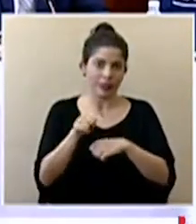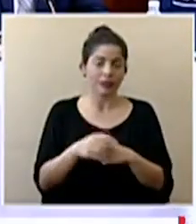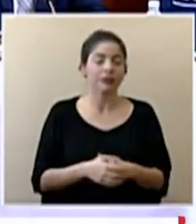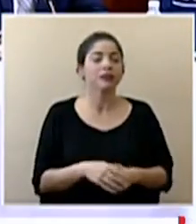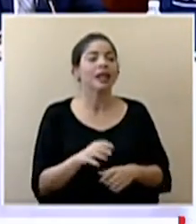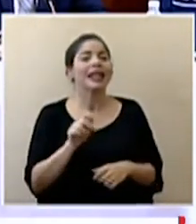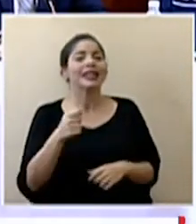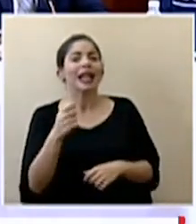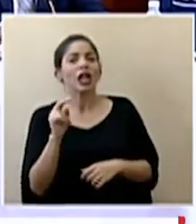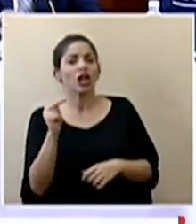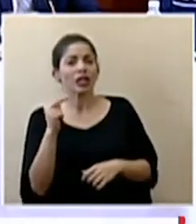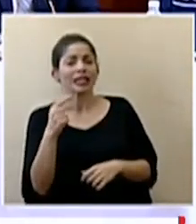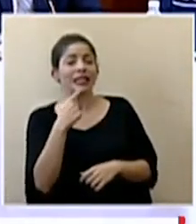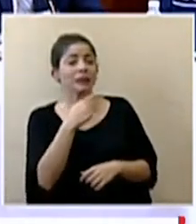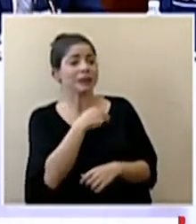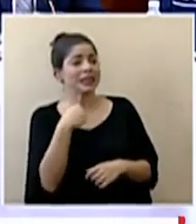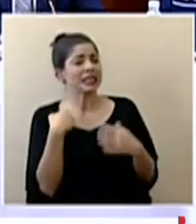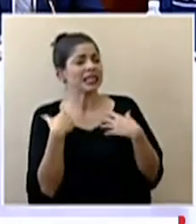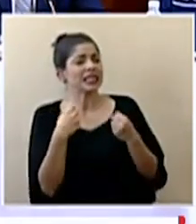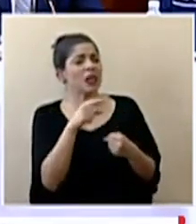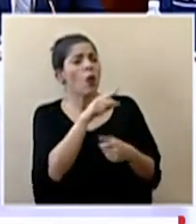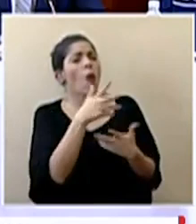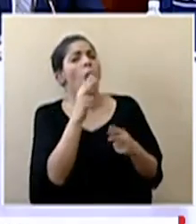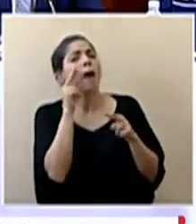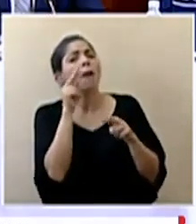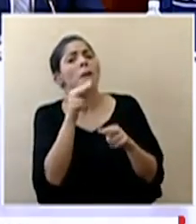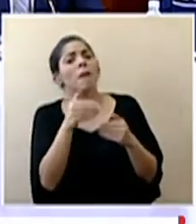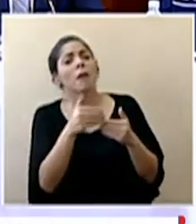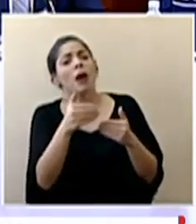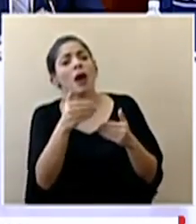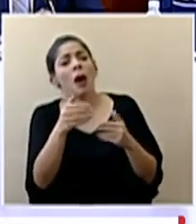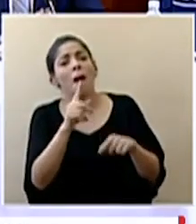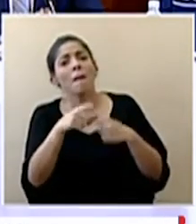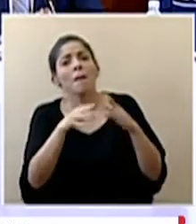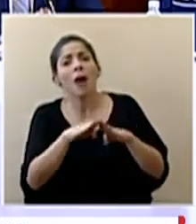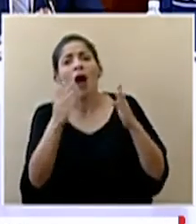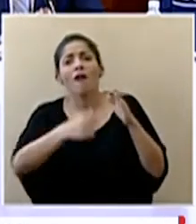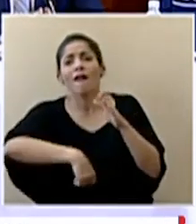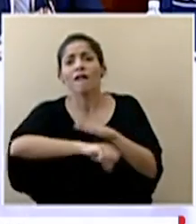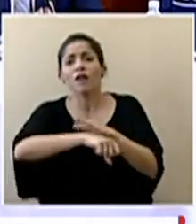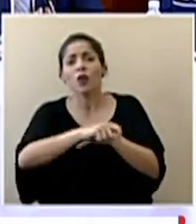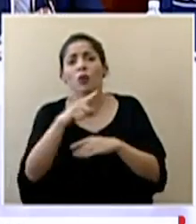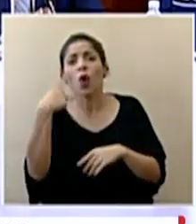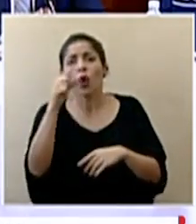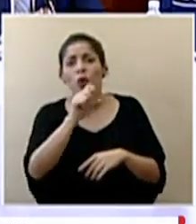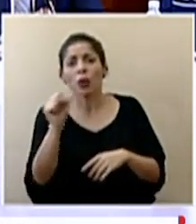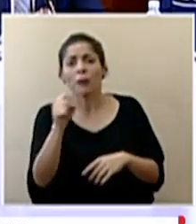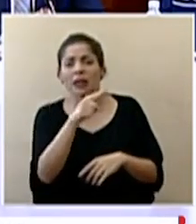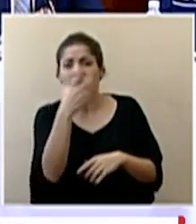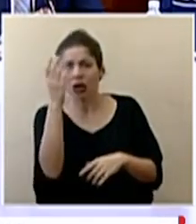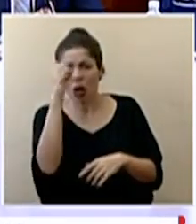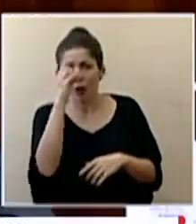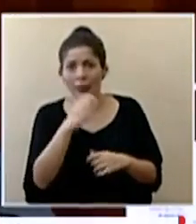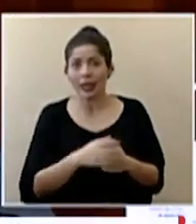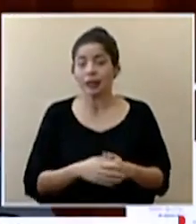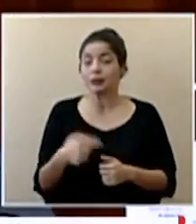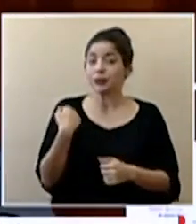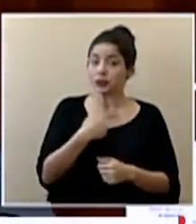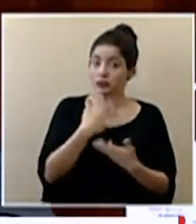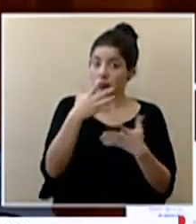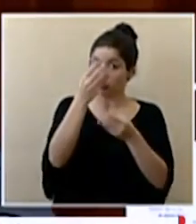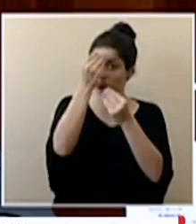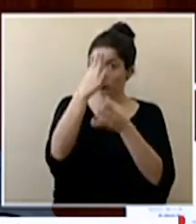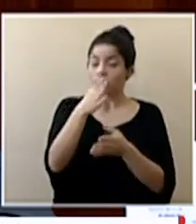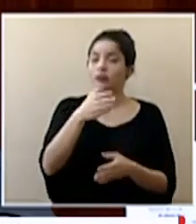Telenoticias. Desde el Ministerio de Salud, ¿cómo ven una posible reanudación del fútbol nacional el próximo mes? Hemos indicado que las